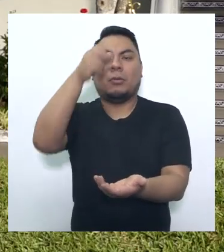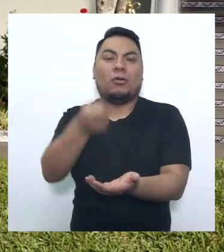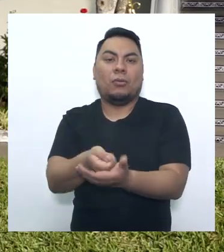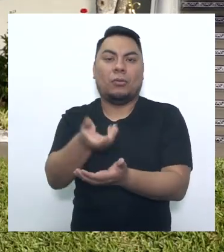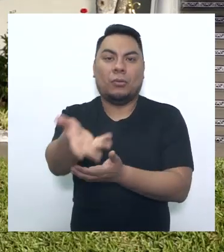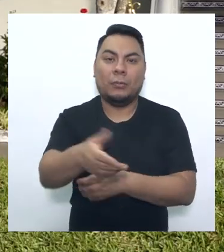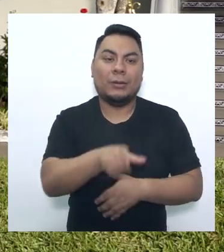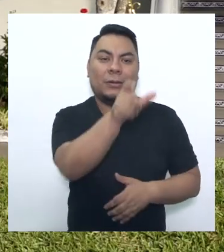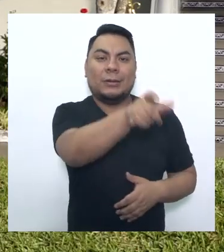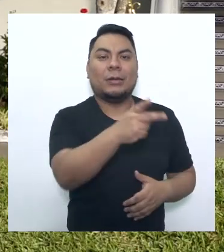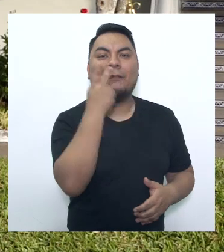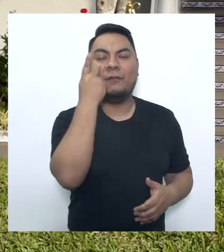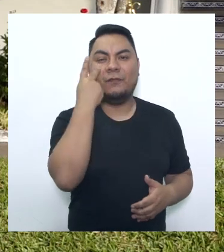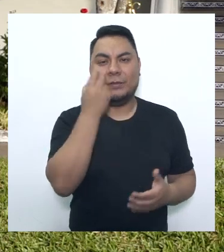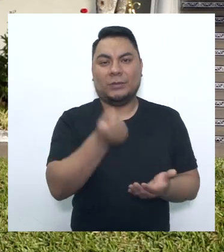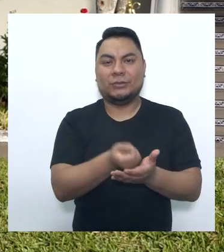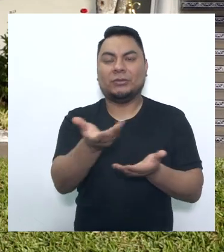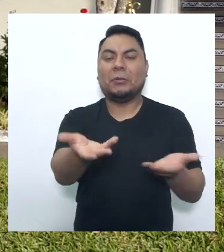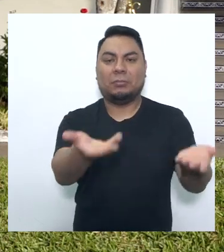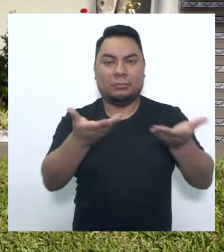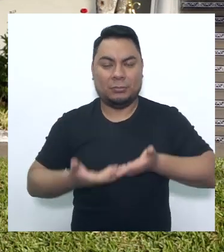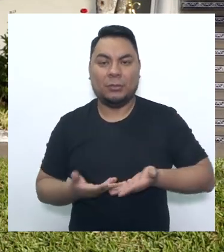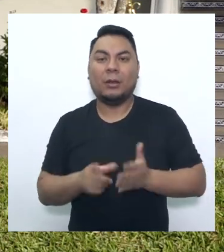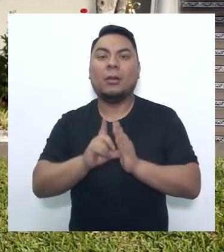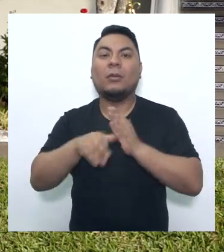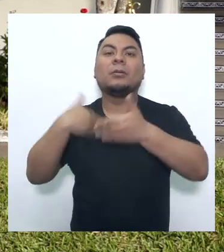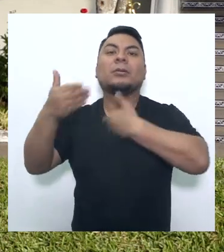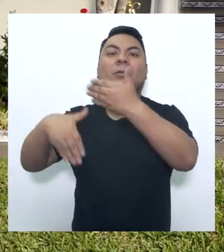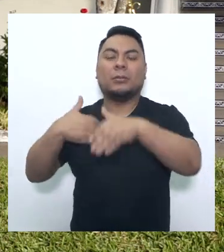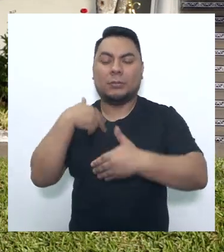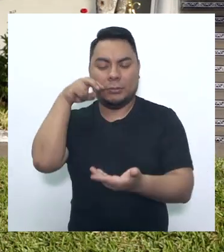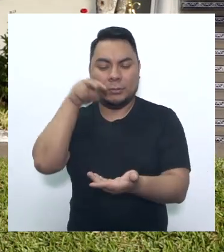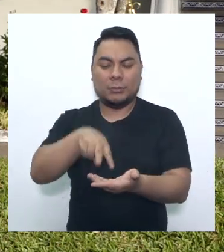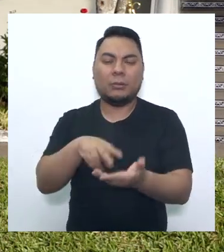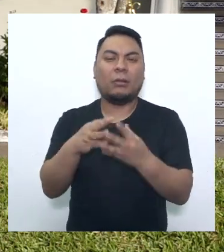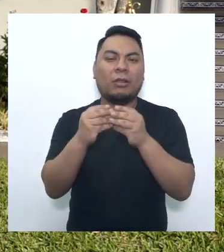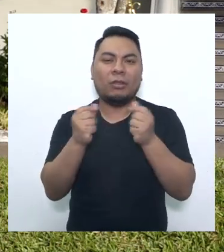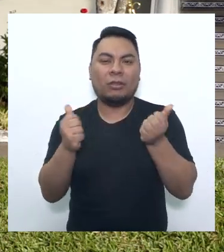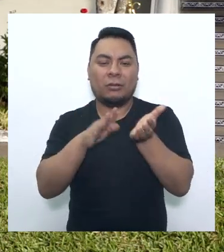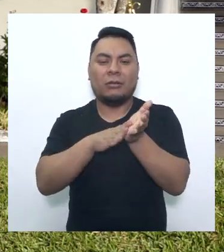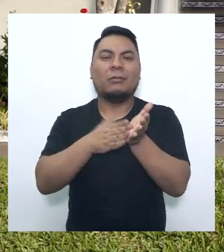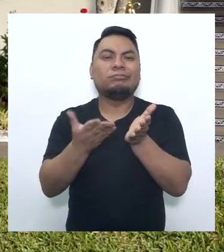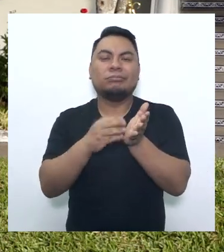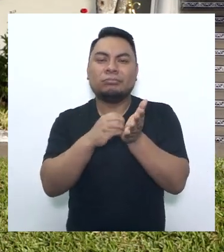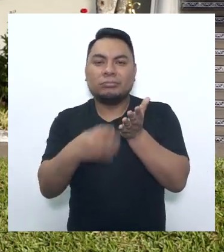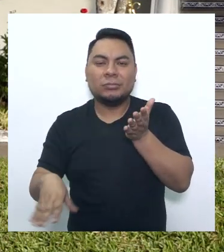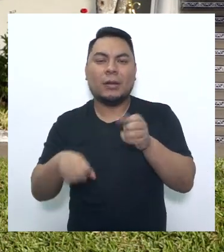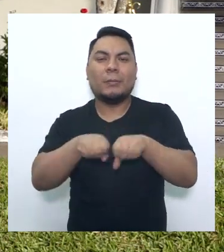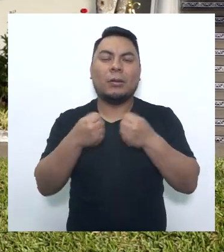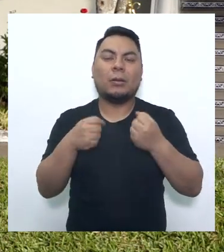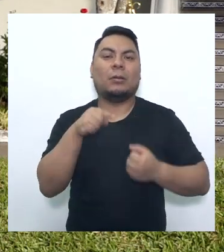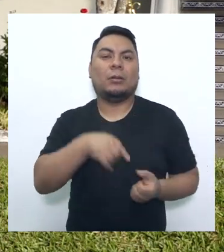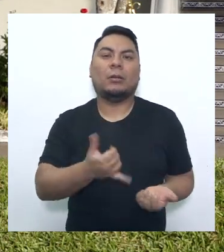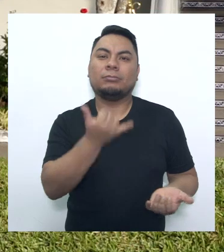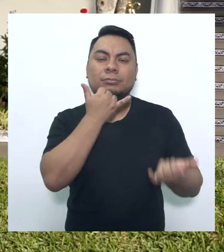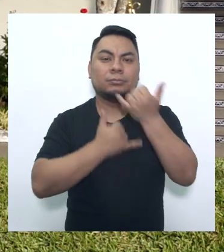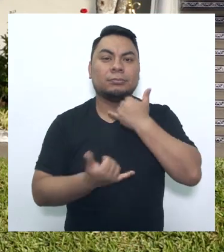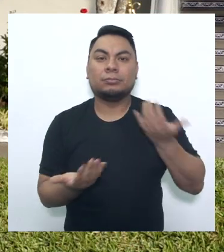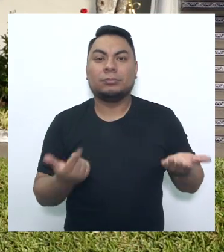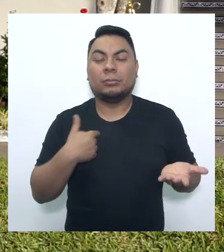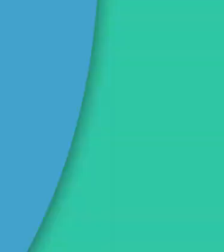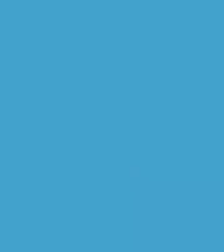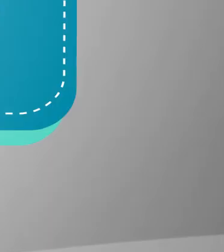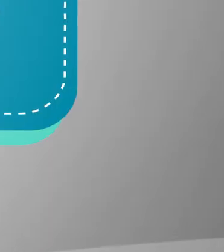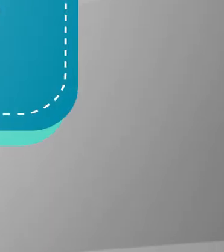pues el comprador termina siendo engañado y hay un desprendimiento, un perjuicio de su dinero.